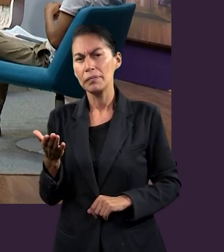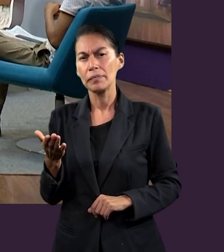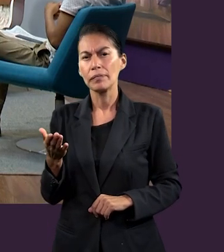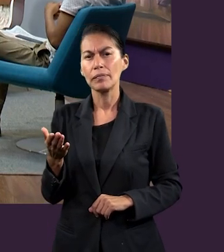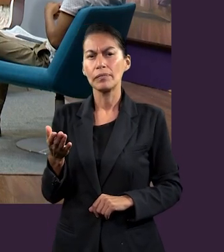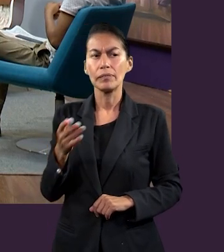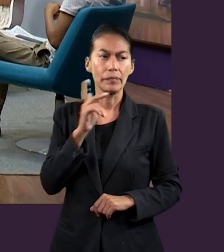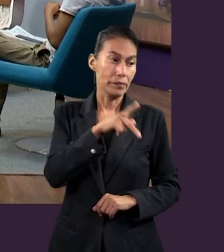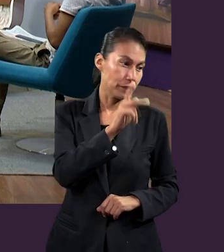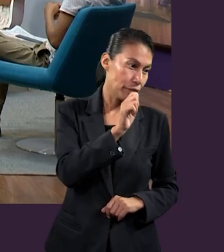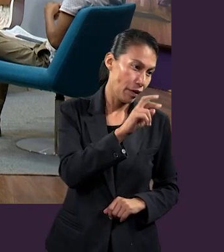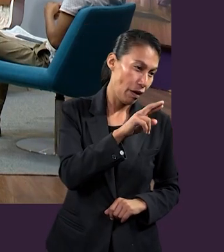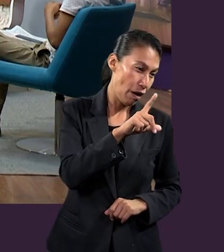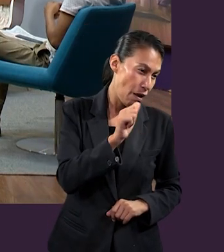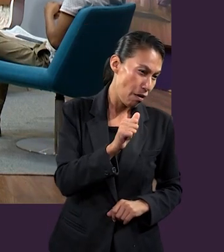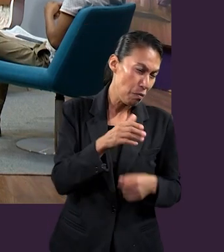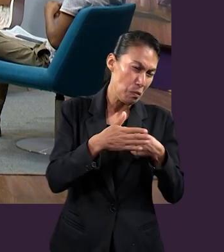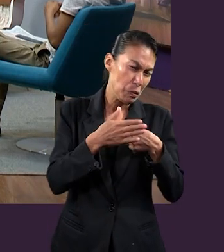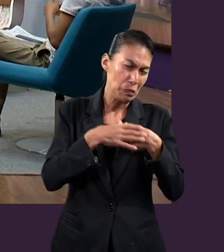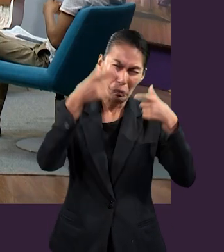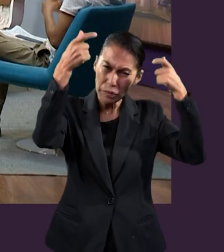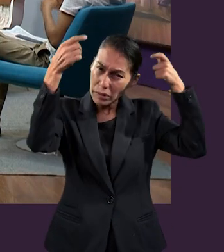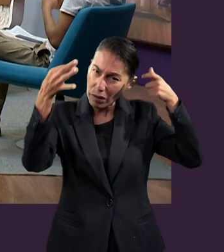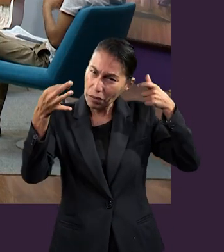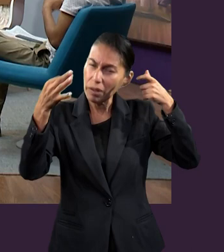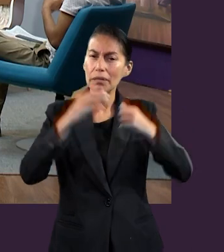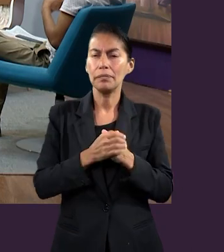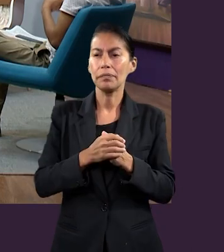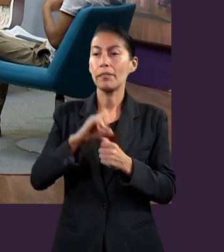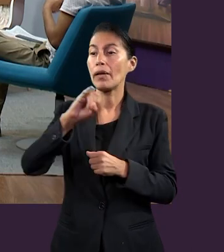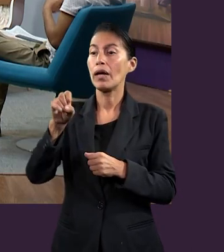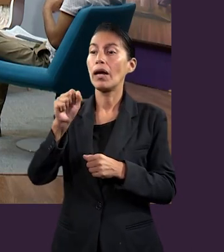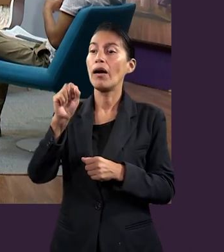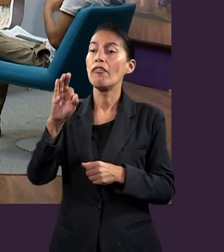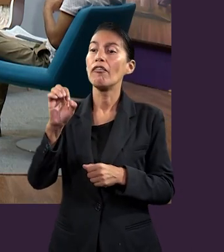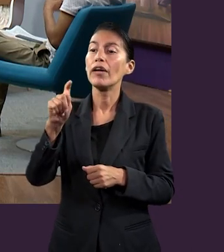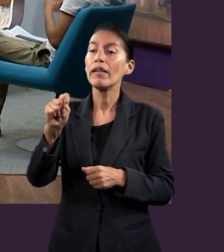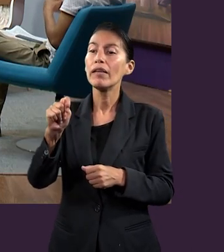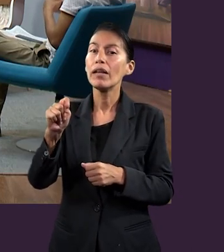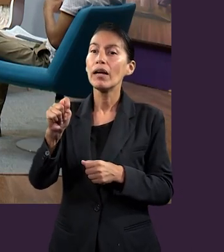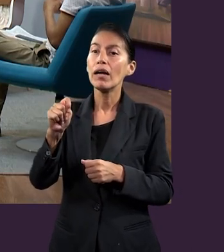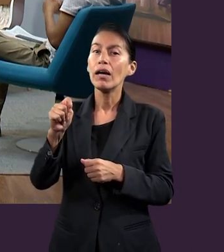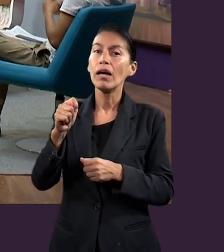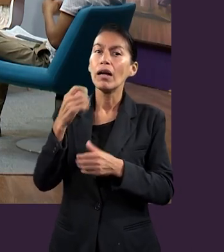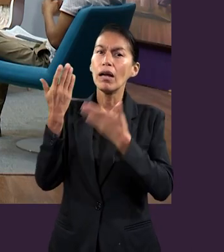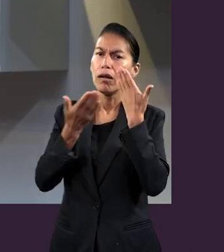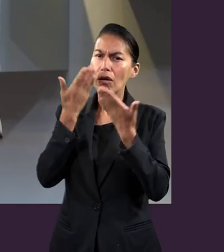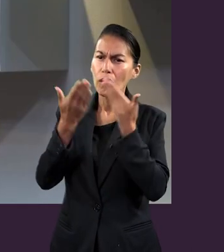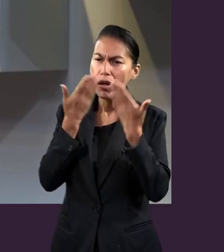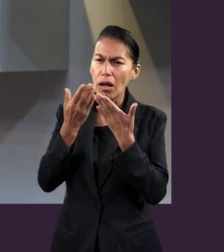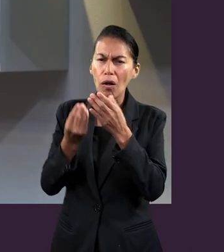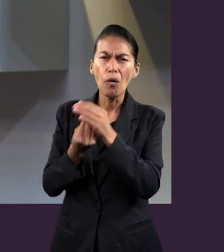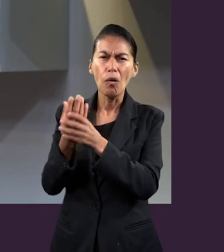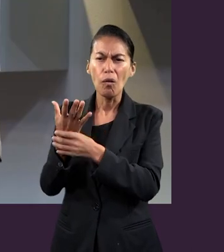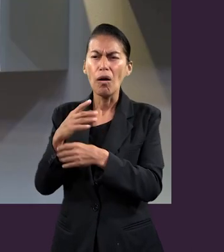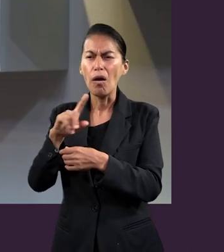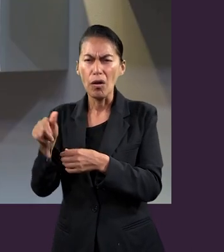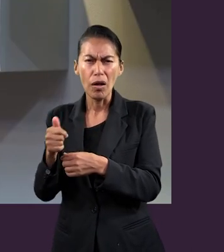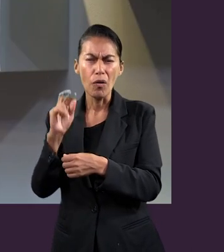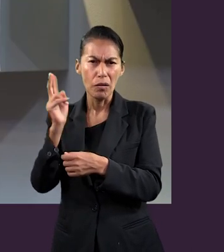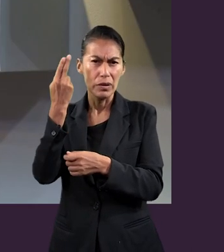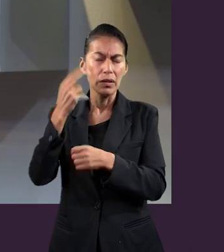están en Carla, próxima a graduar, Jafet que va a elegir una carrera. En las